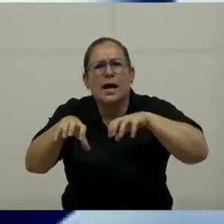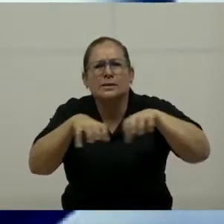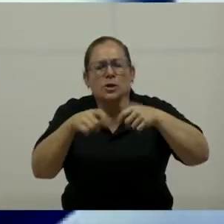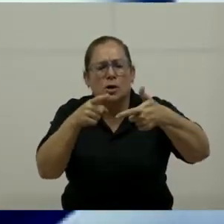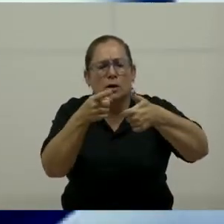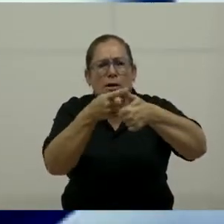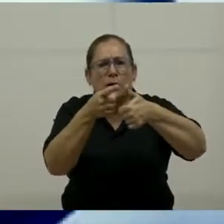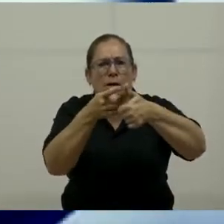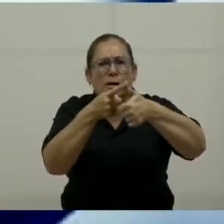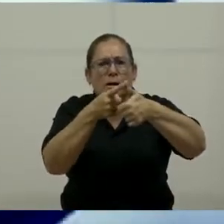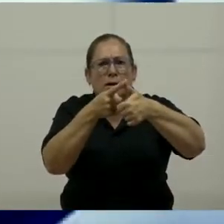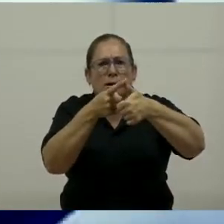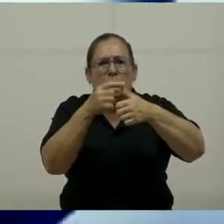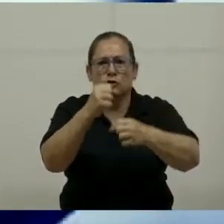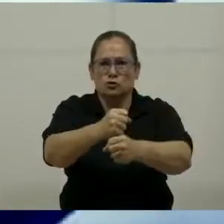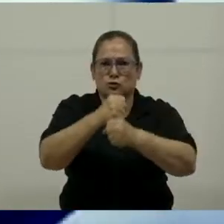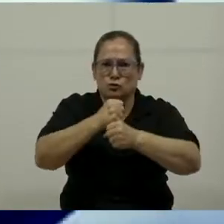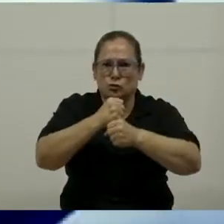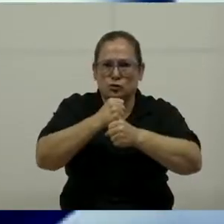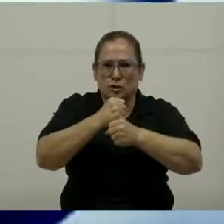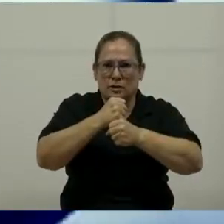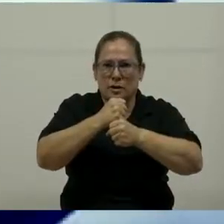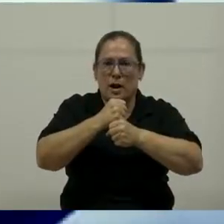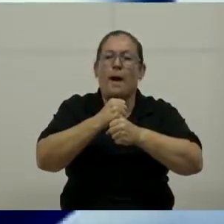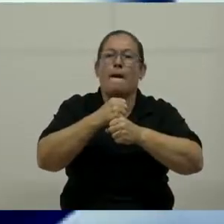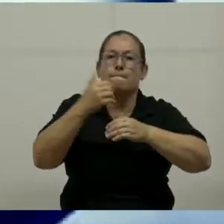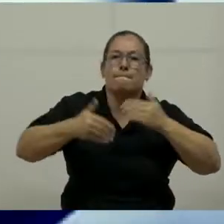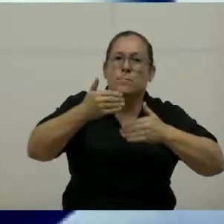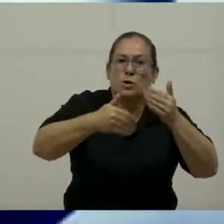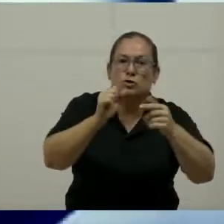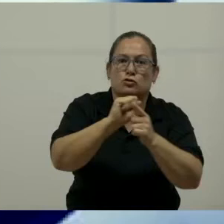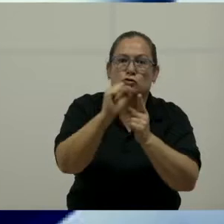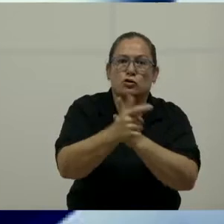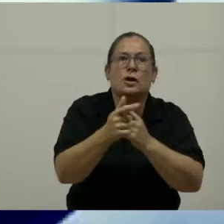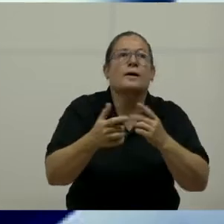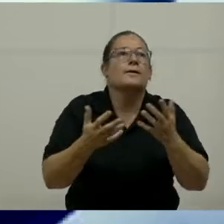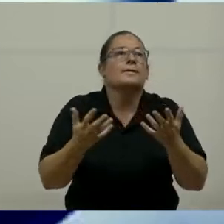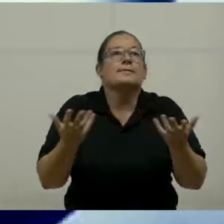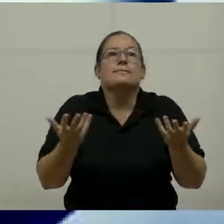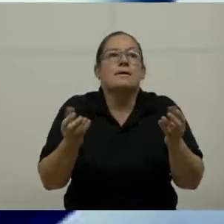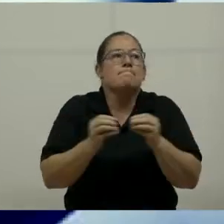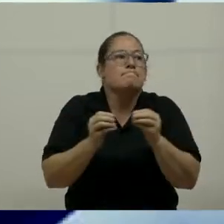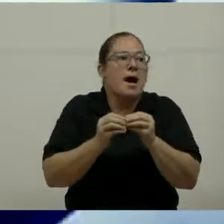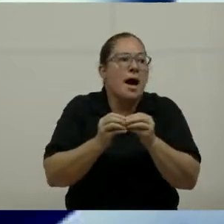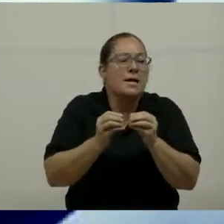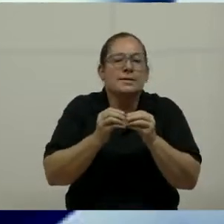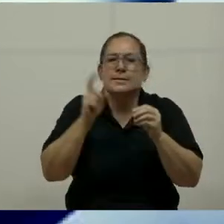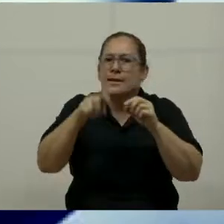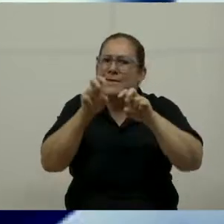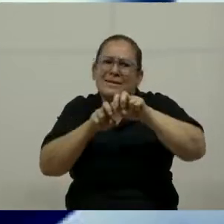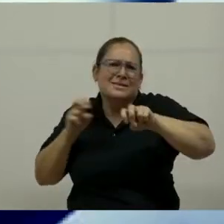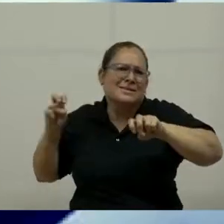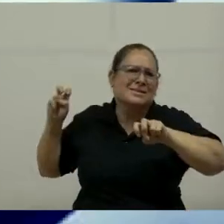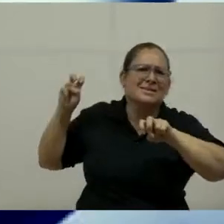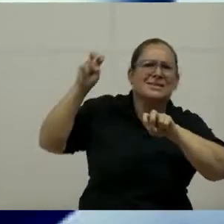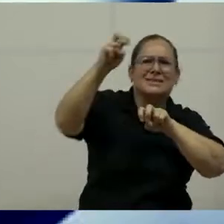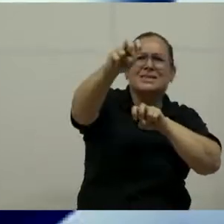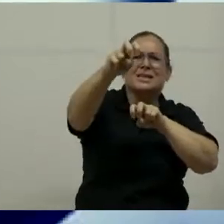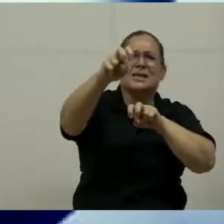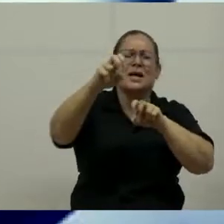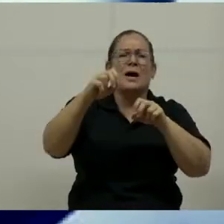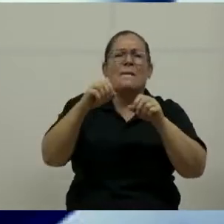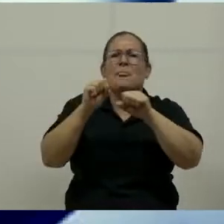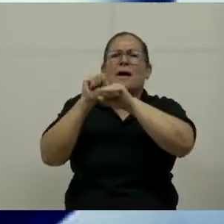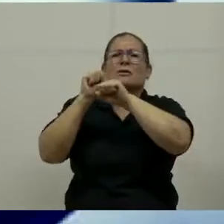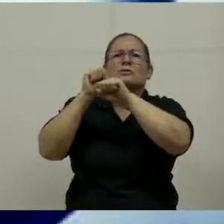La primera tiene que ver con sostenibilidad y progreso social. Que lo que queremos es trascender de la sostenibilidad tradicional